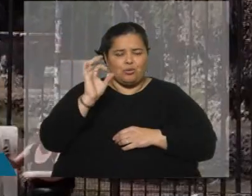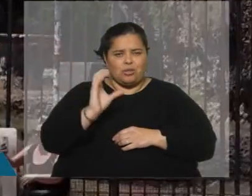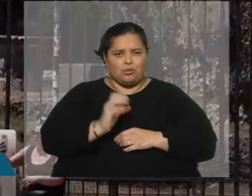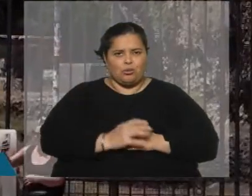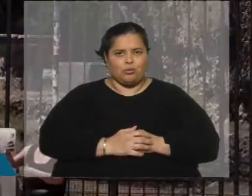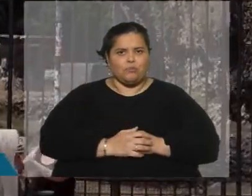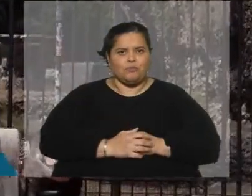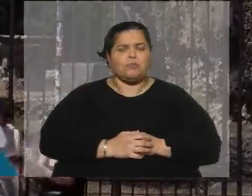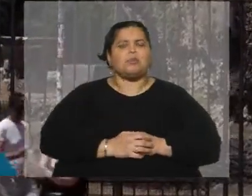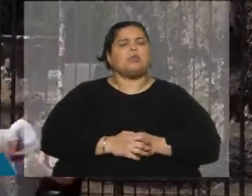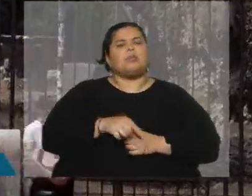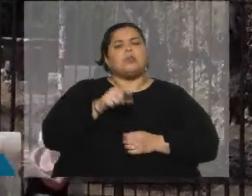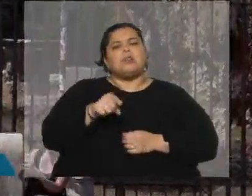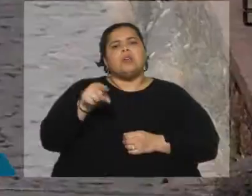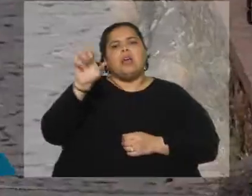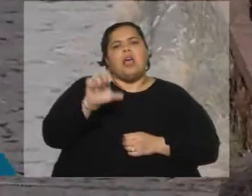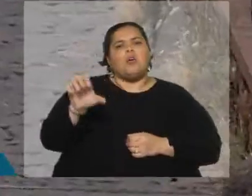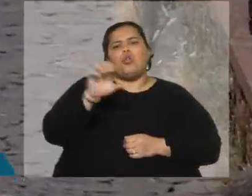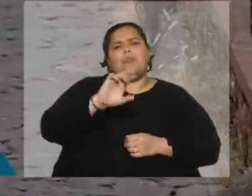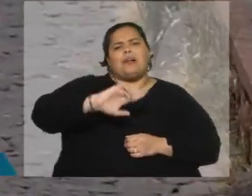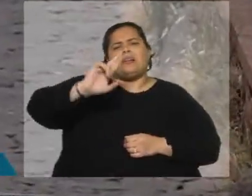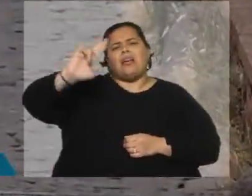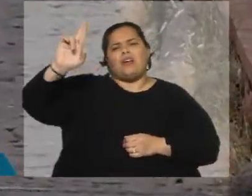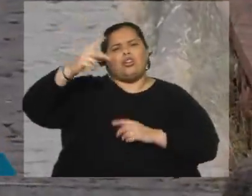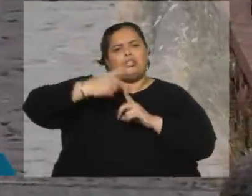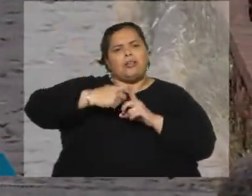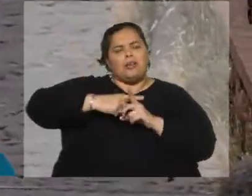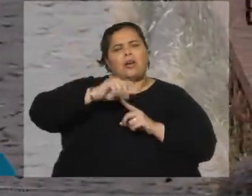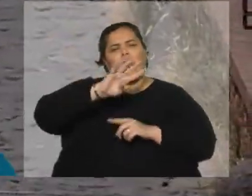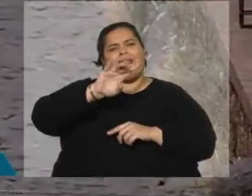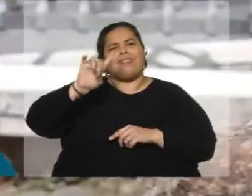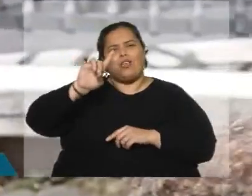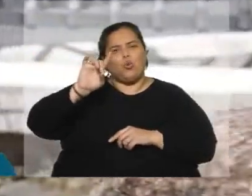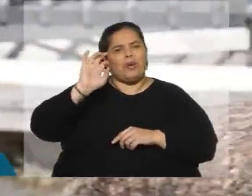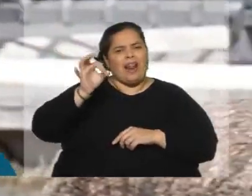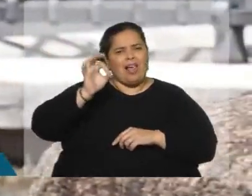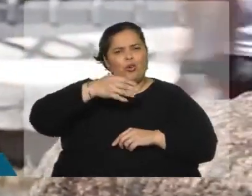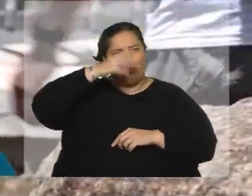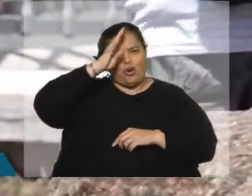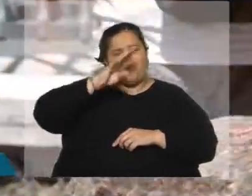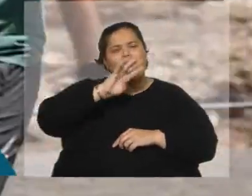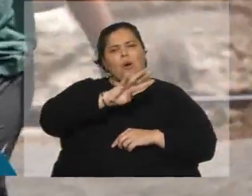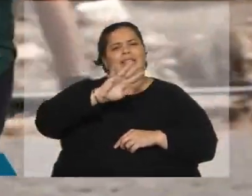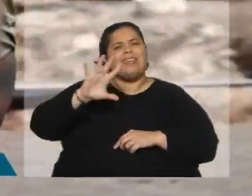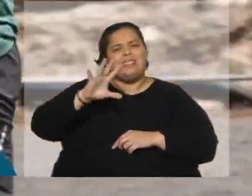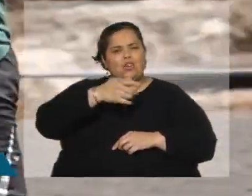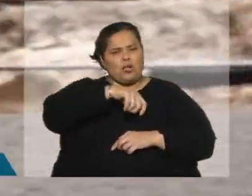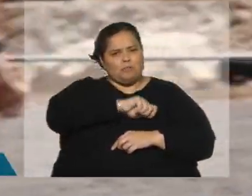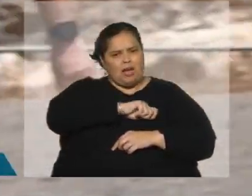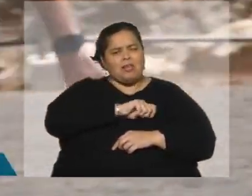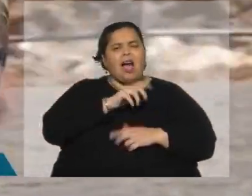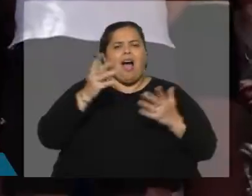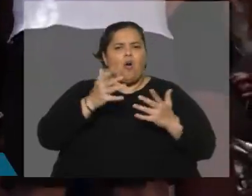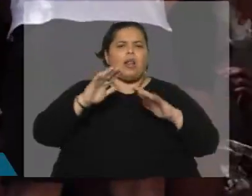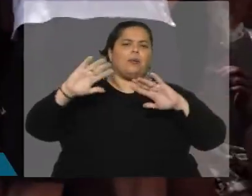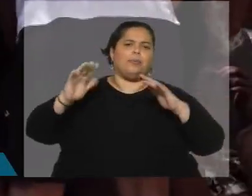En Europa, tras las temperaturas récord de inicios de semana, con más de 41 grados en Roma y 45 en España, el calor ha cedido